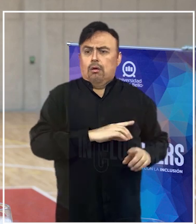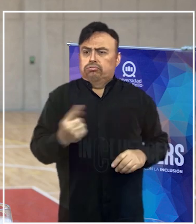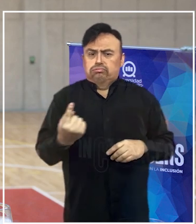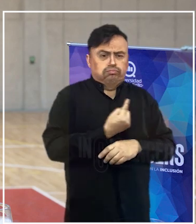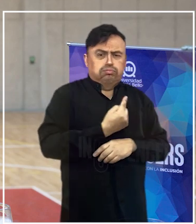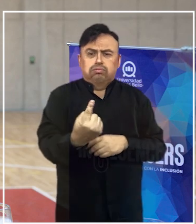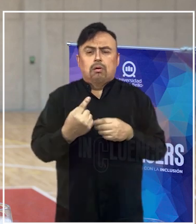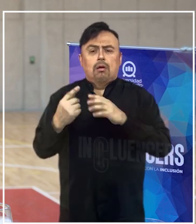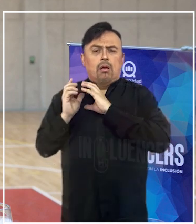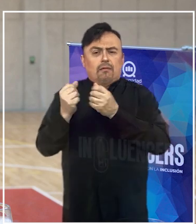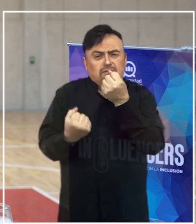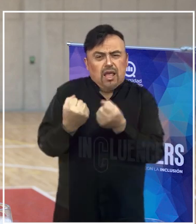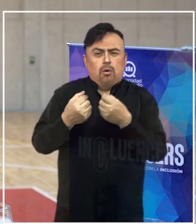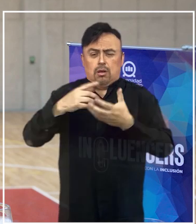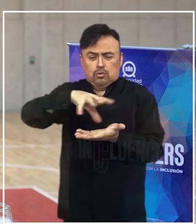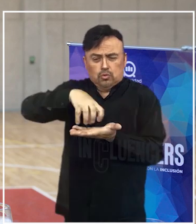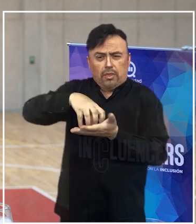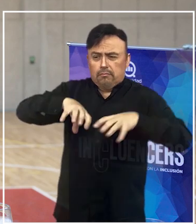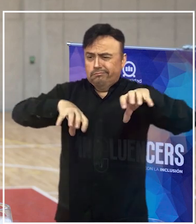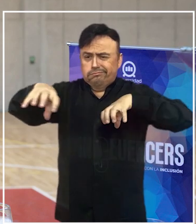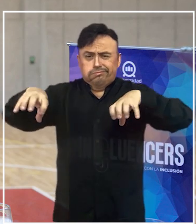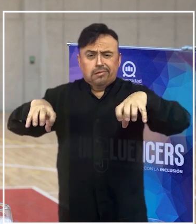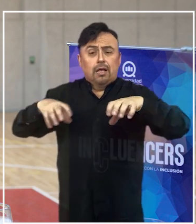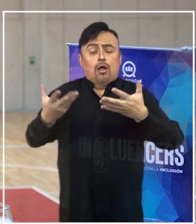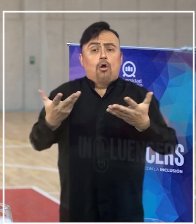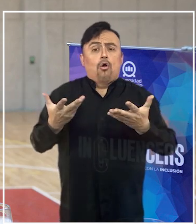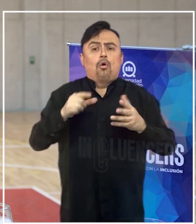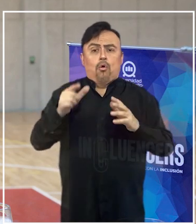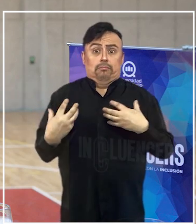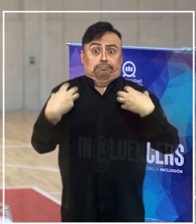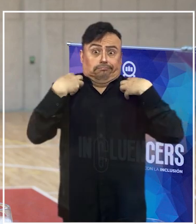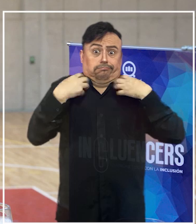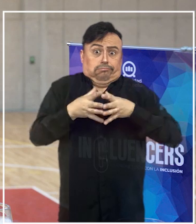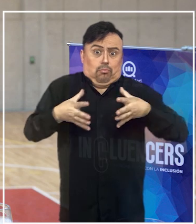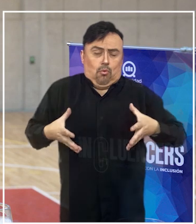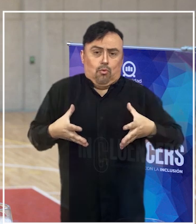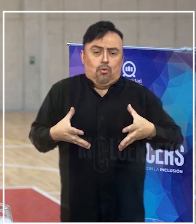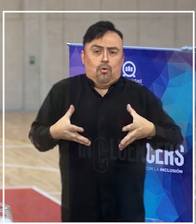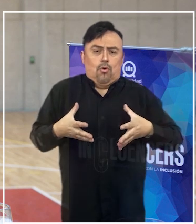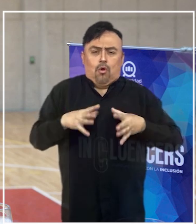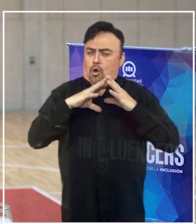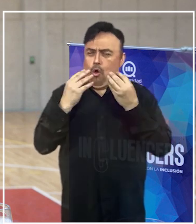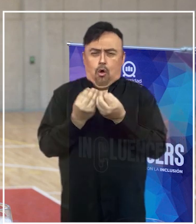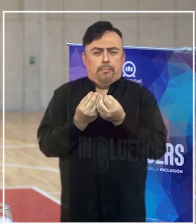disponibilidades dentro de las ciudades, en fin, un cuaderno de cargo bien completo.